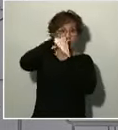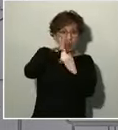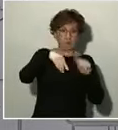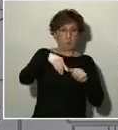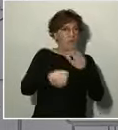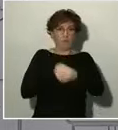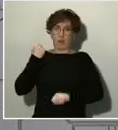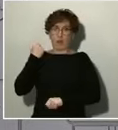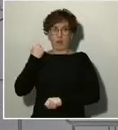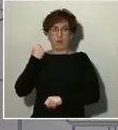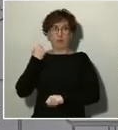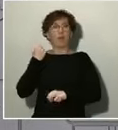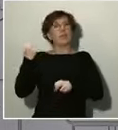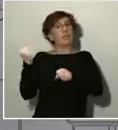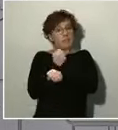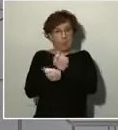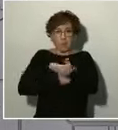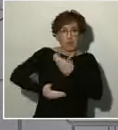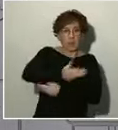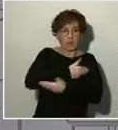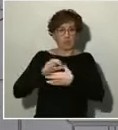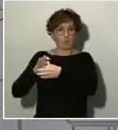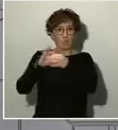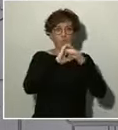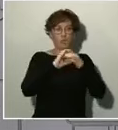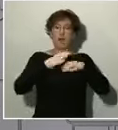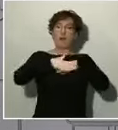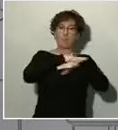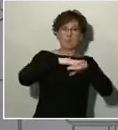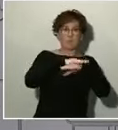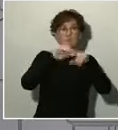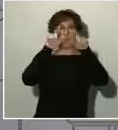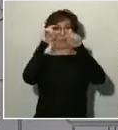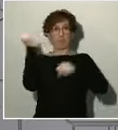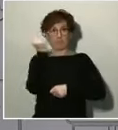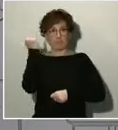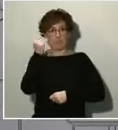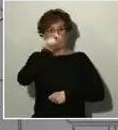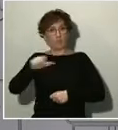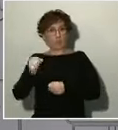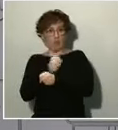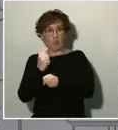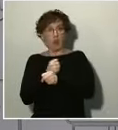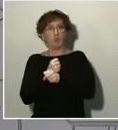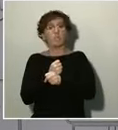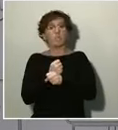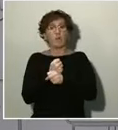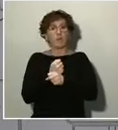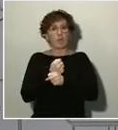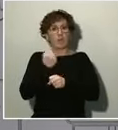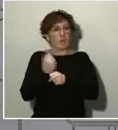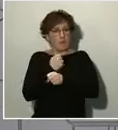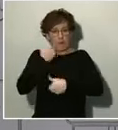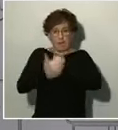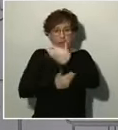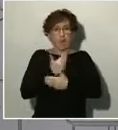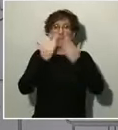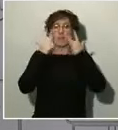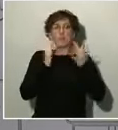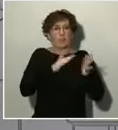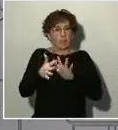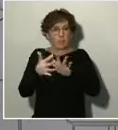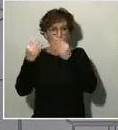administraciones, trabajadores y empresarios. Y también debemos actuar con resolución. Y tenemos y necesitamos la